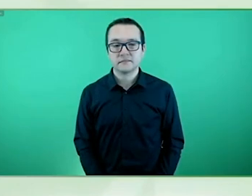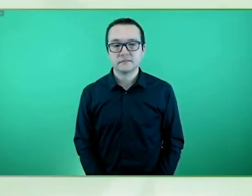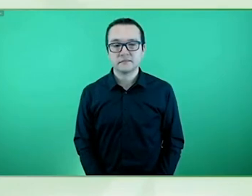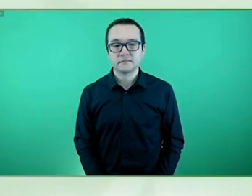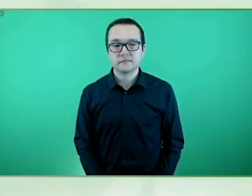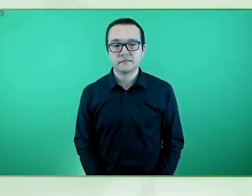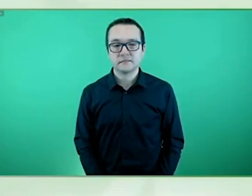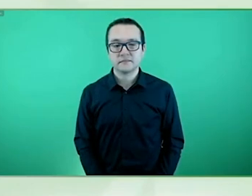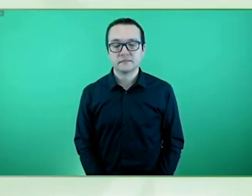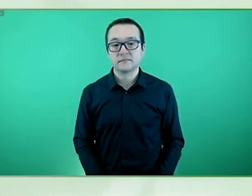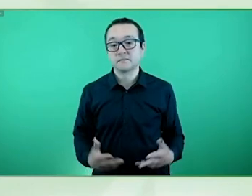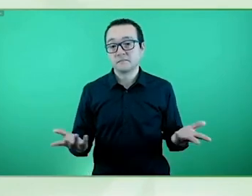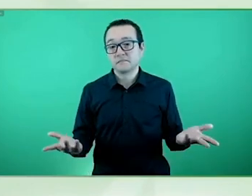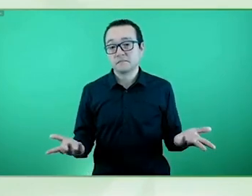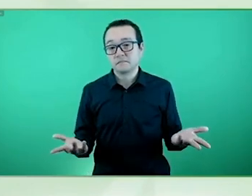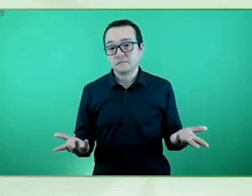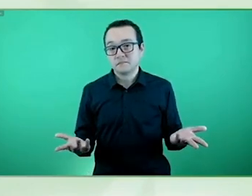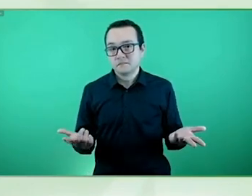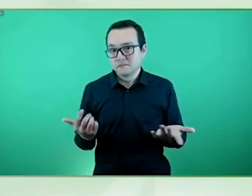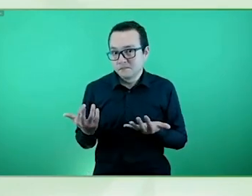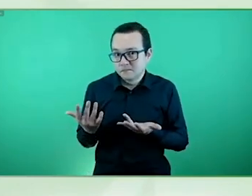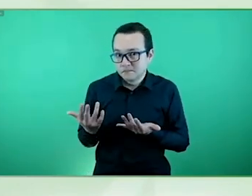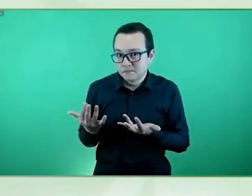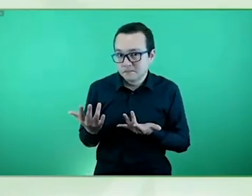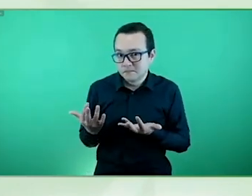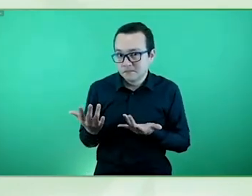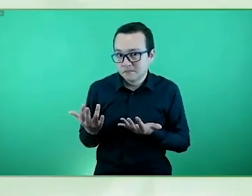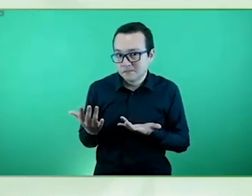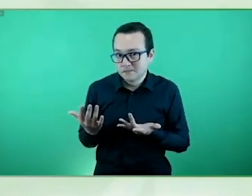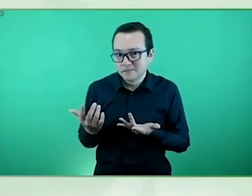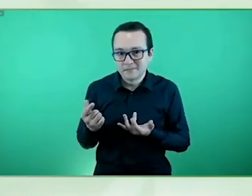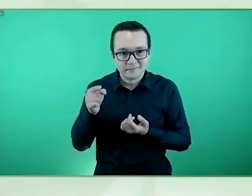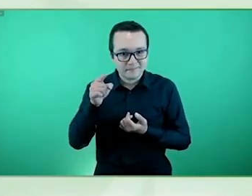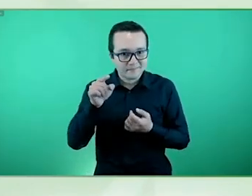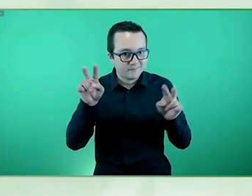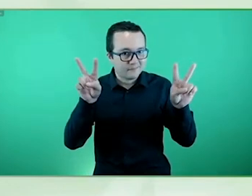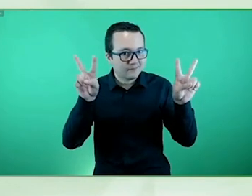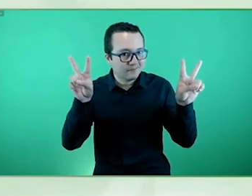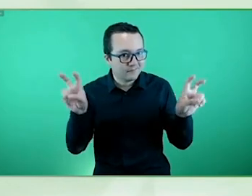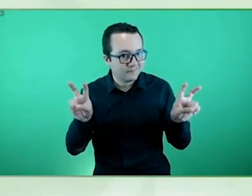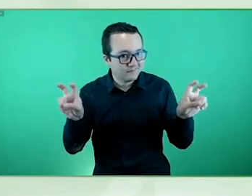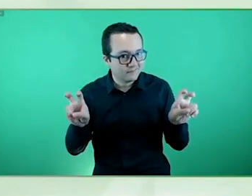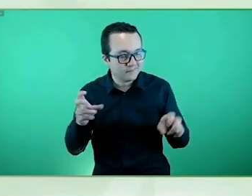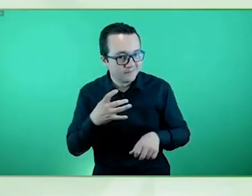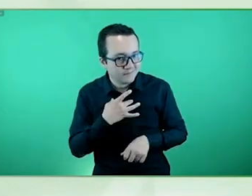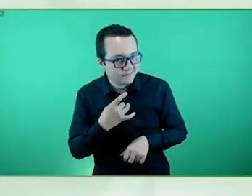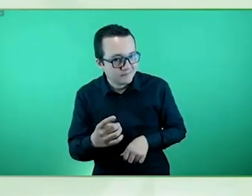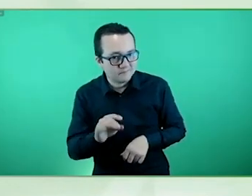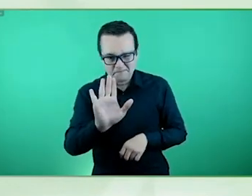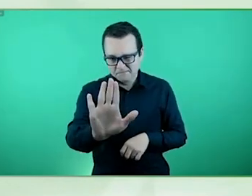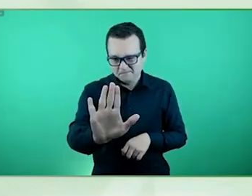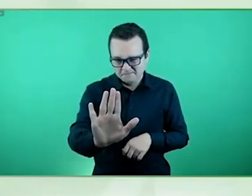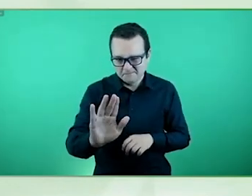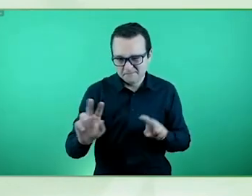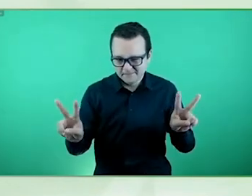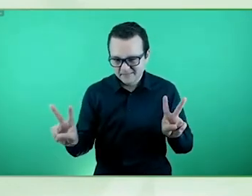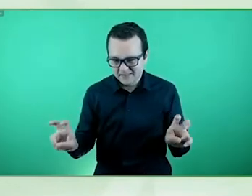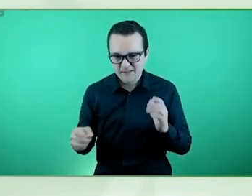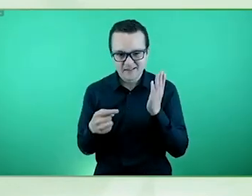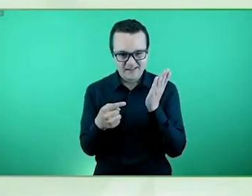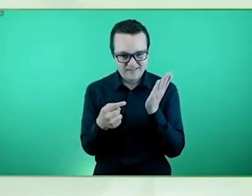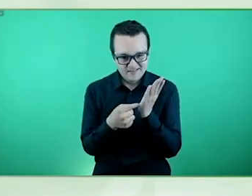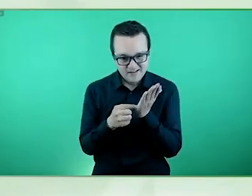Ponemos un poco de suspenso porque la temática es bien interesante y mientras resolvemos las cuestiones técnicas que en el día de hoy nos acompañan